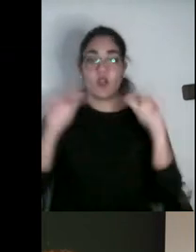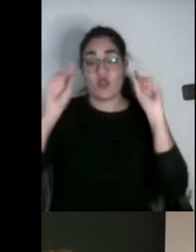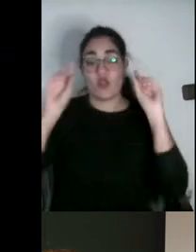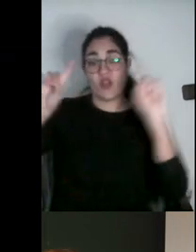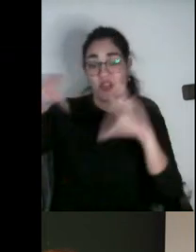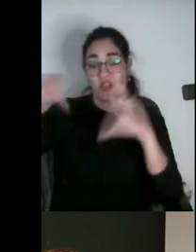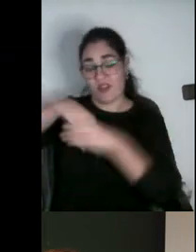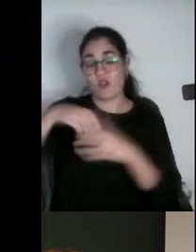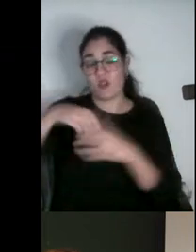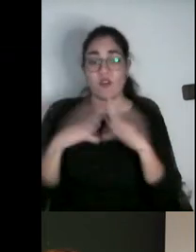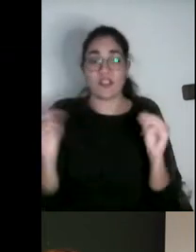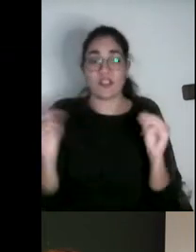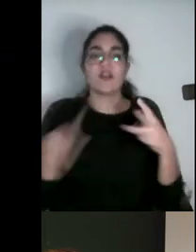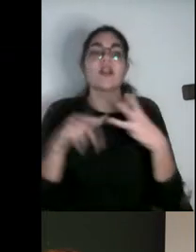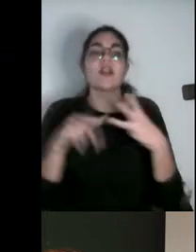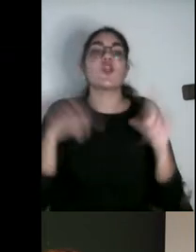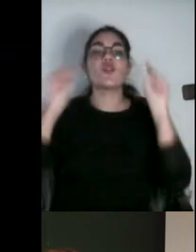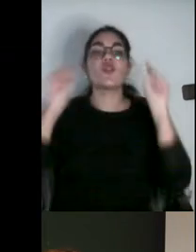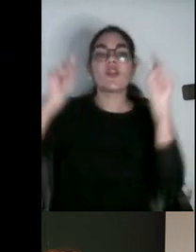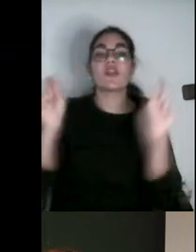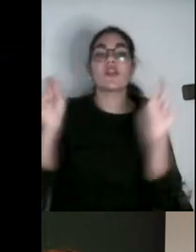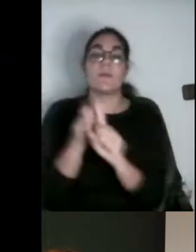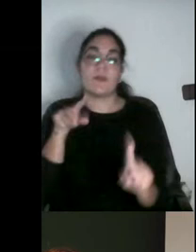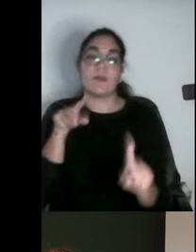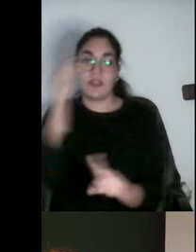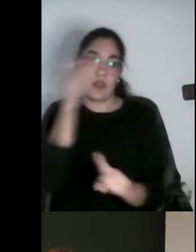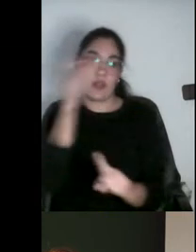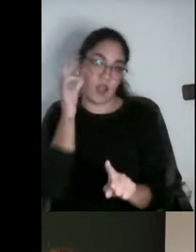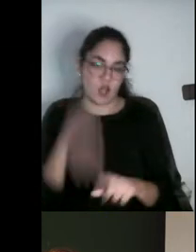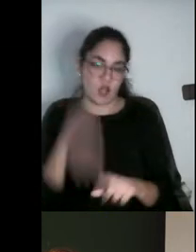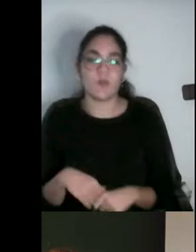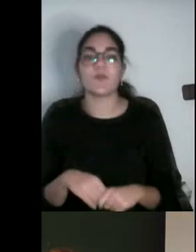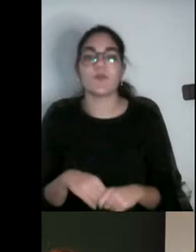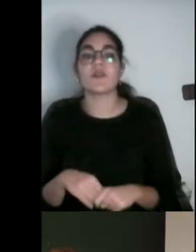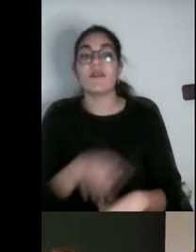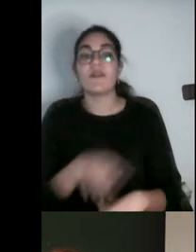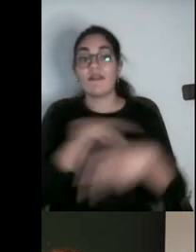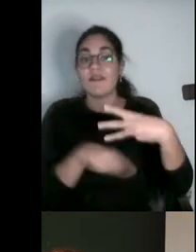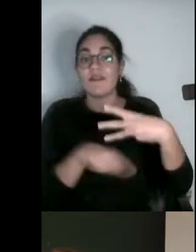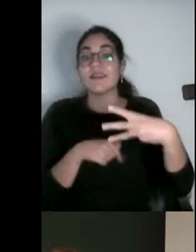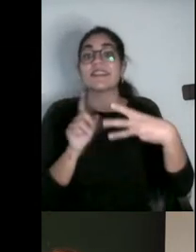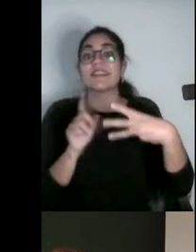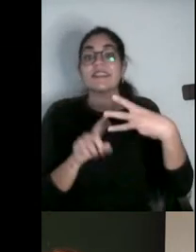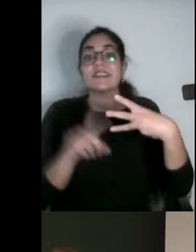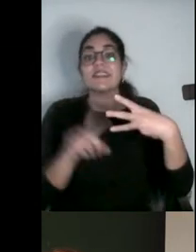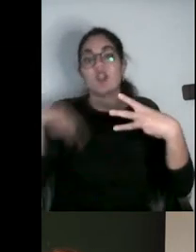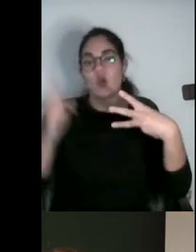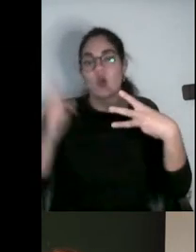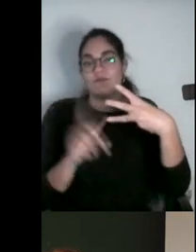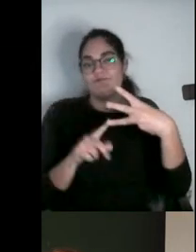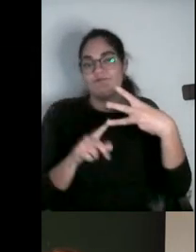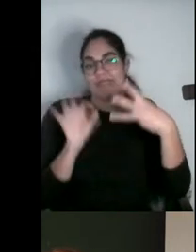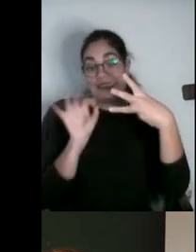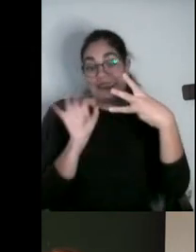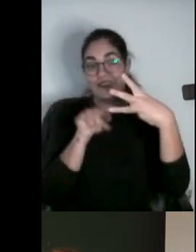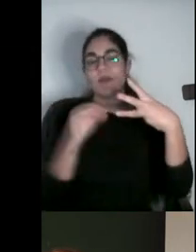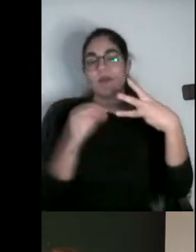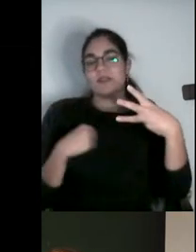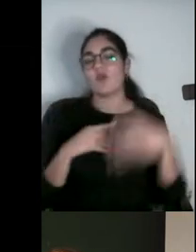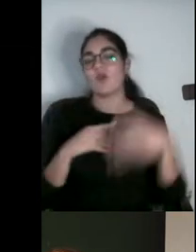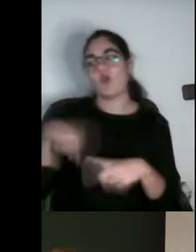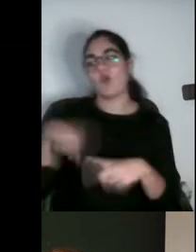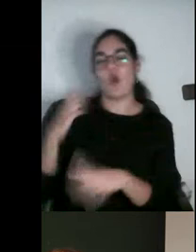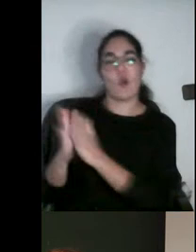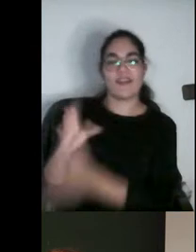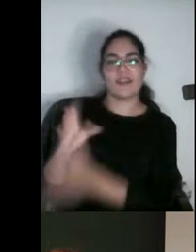docencia y perspectiva de género. Docencia y perspectiva de género es la presentación que posteriormente nos va a presentar Diana.